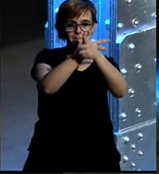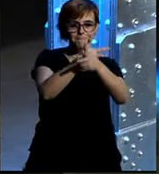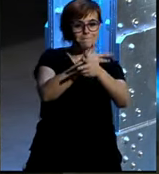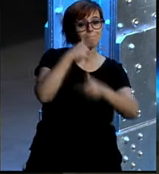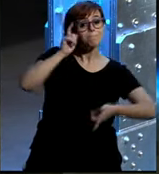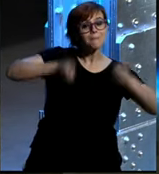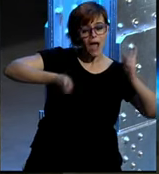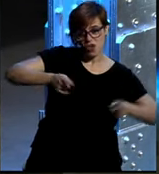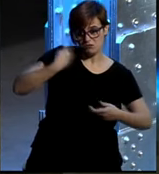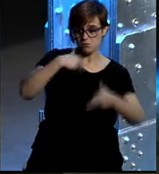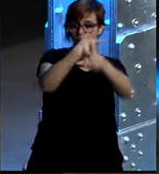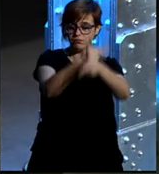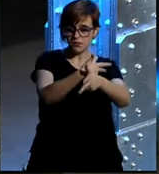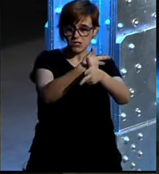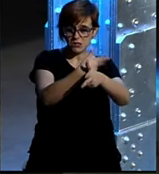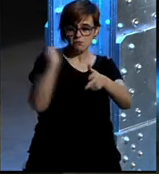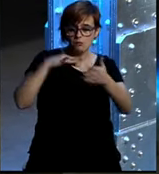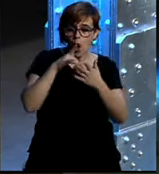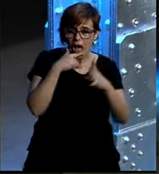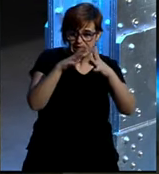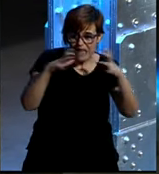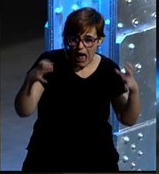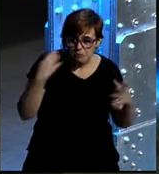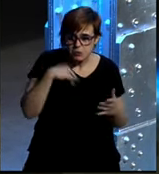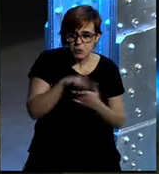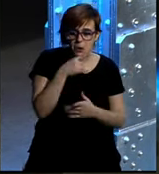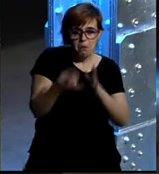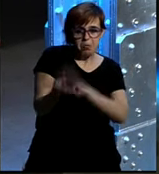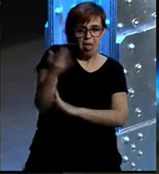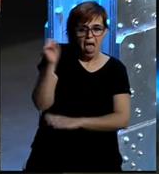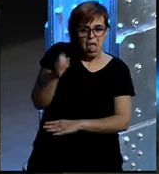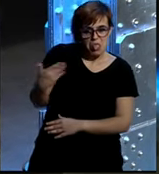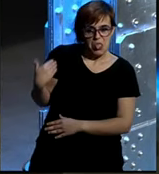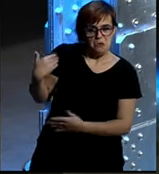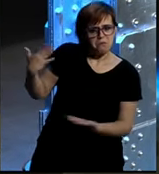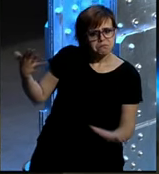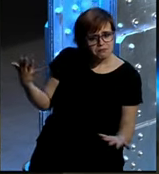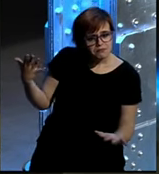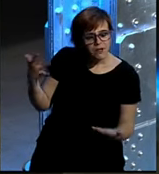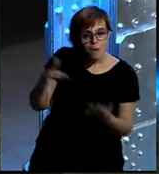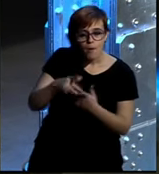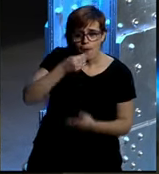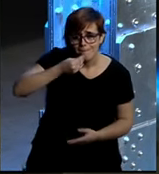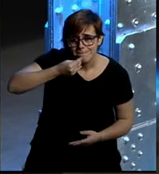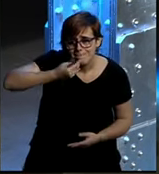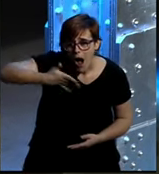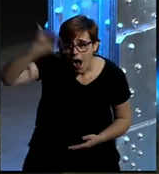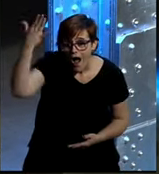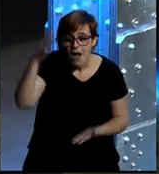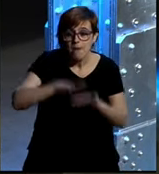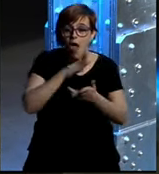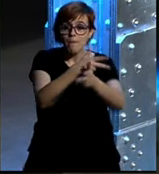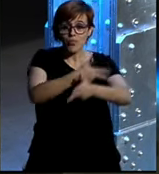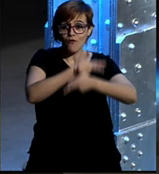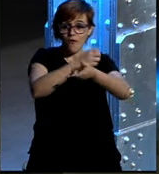Skype apenas existe desde hace unos años y sin embargo es una herramienta fantástica para poder hacer